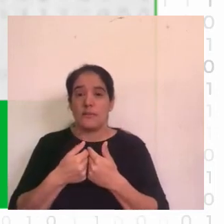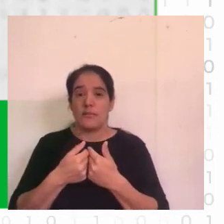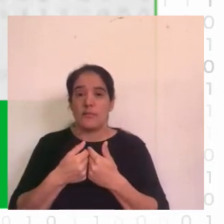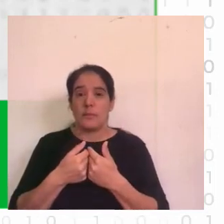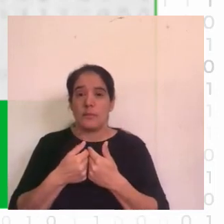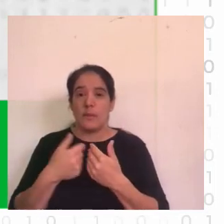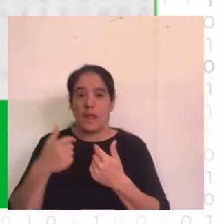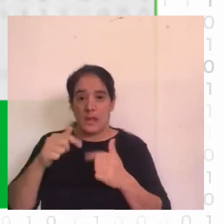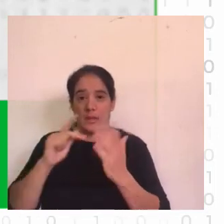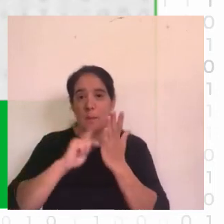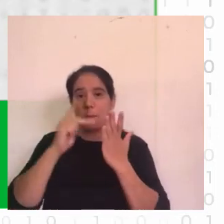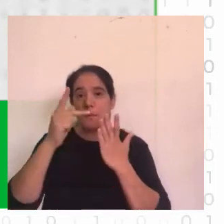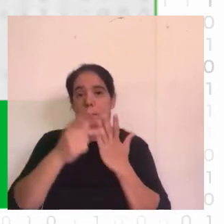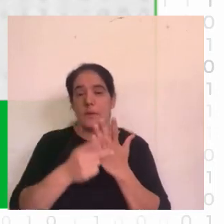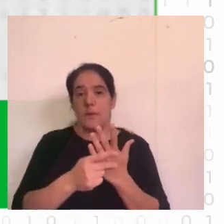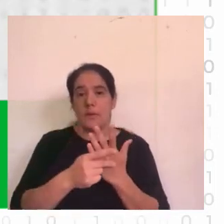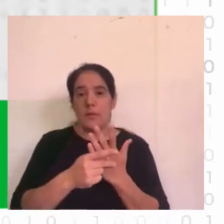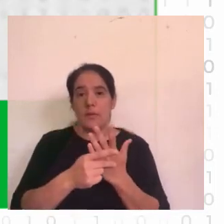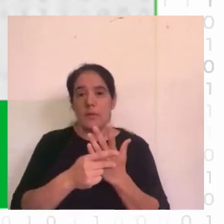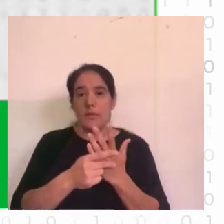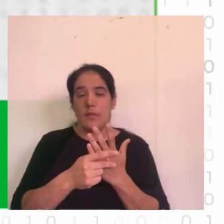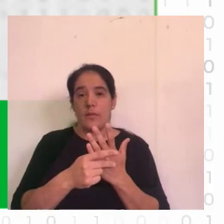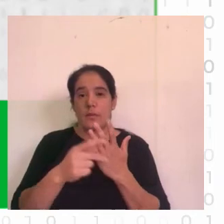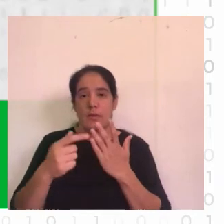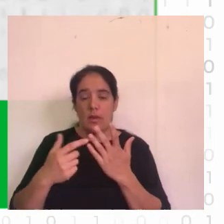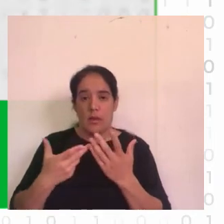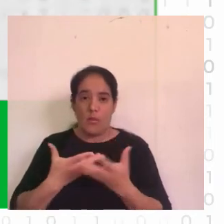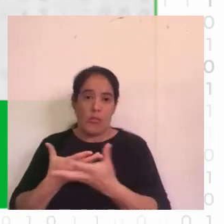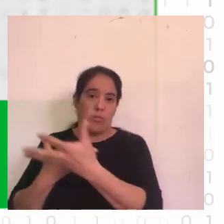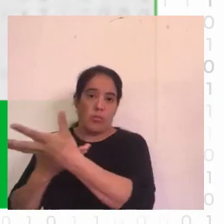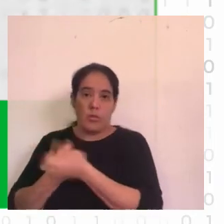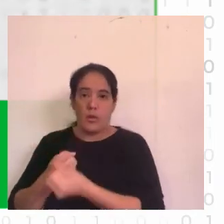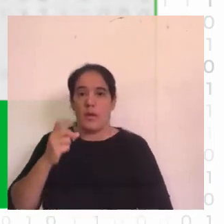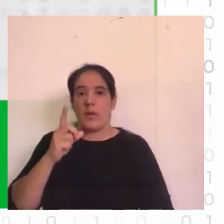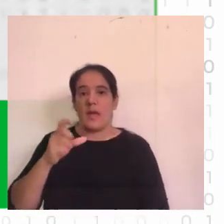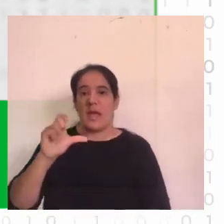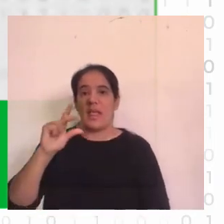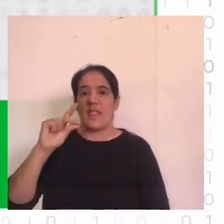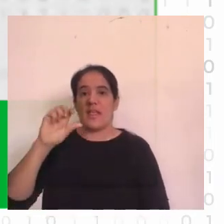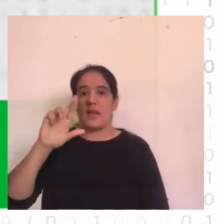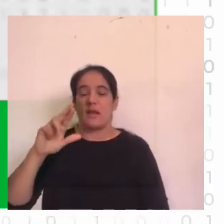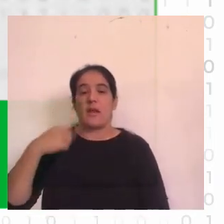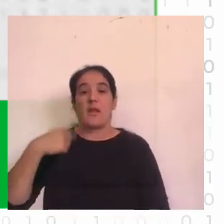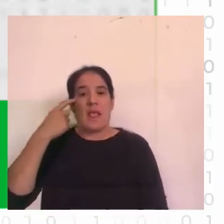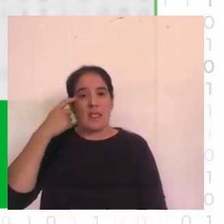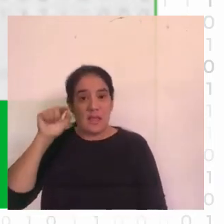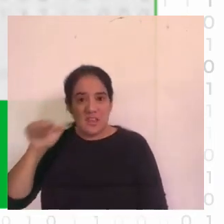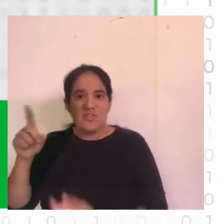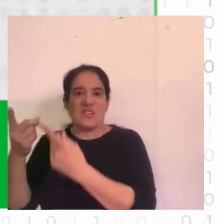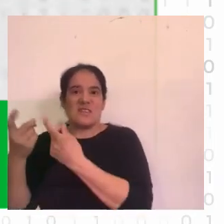este proyecto a raíz de la colaboración con Renner ellos ya tenían la idea de que querían contar las personas que